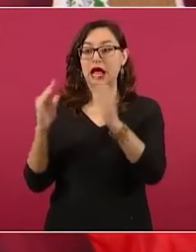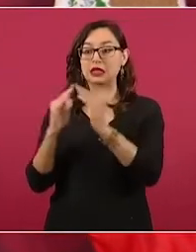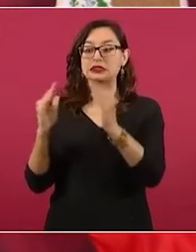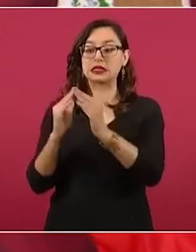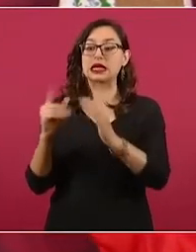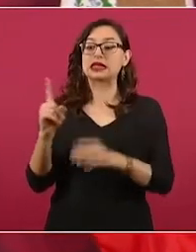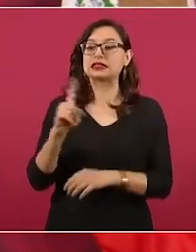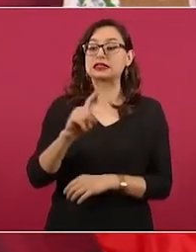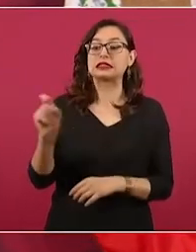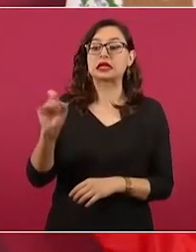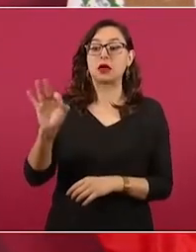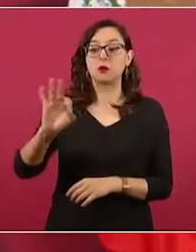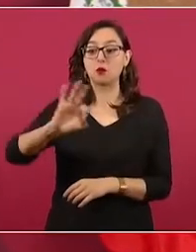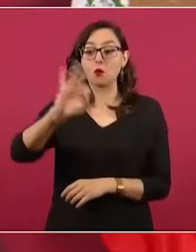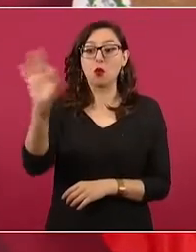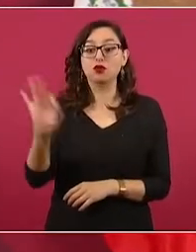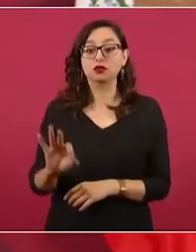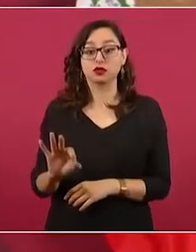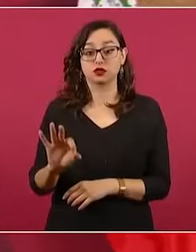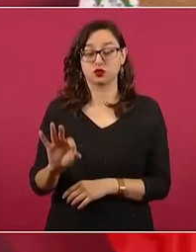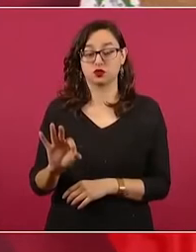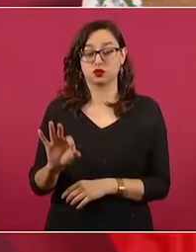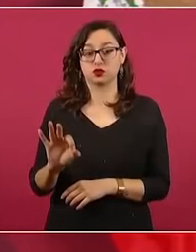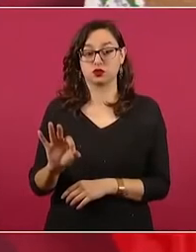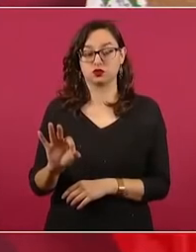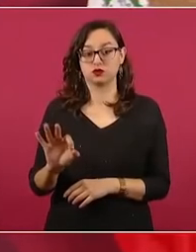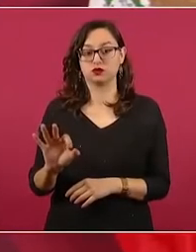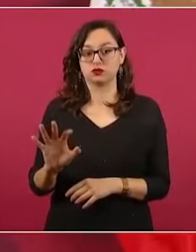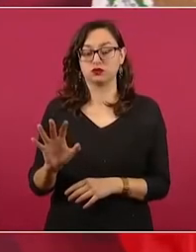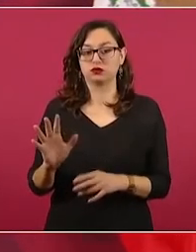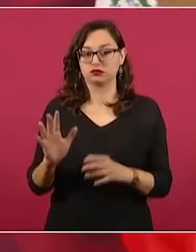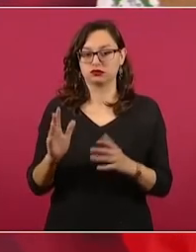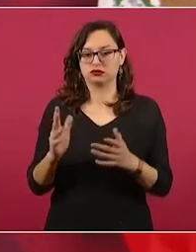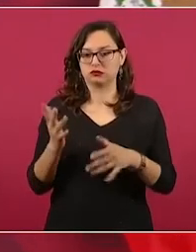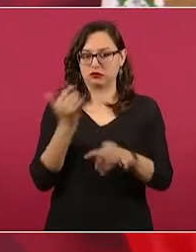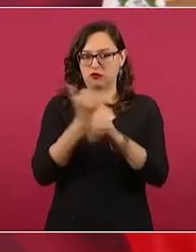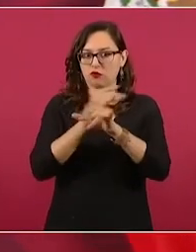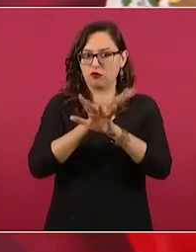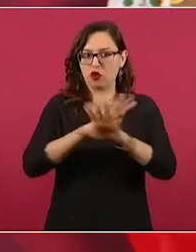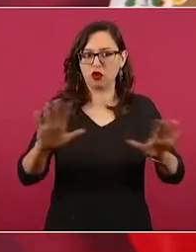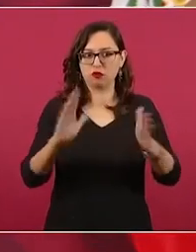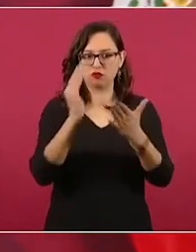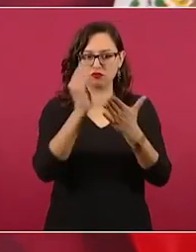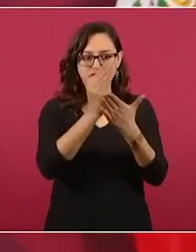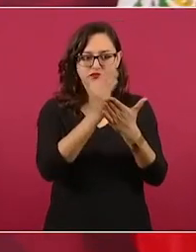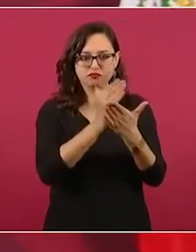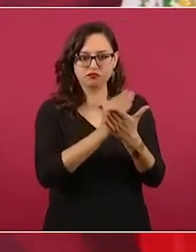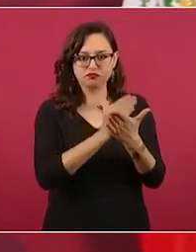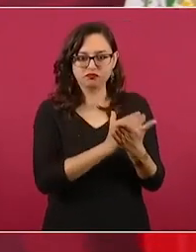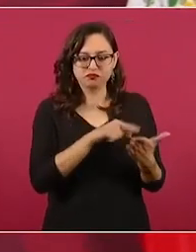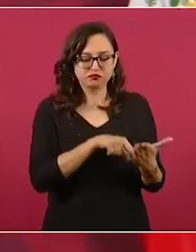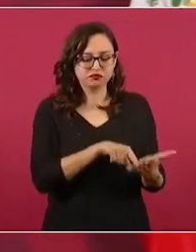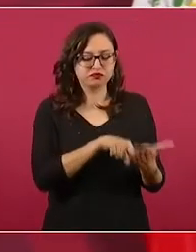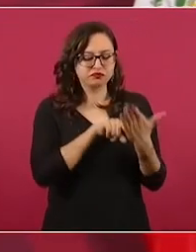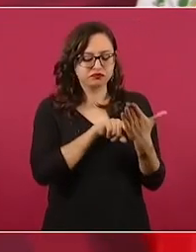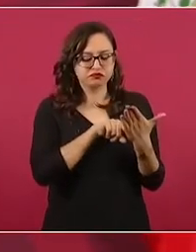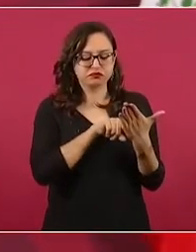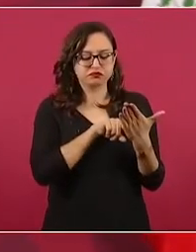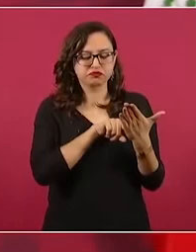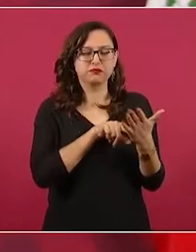según el informe nuestro, o para decirlo de otra manera,